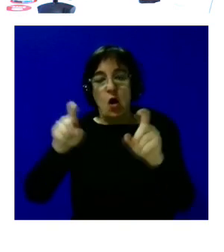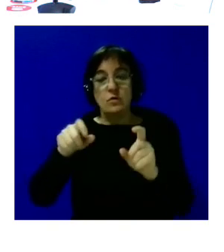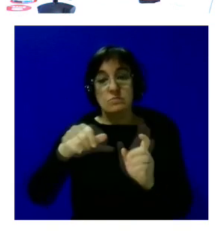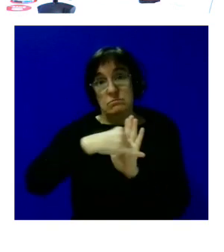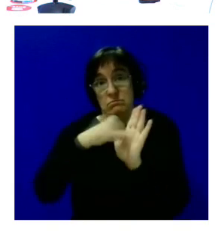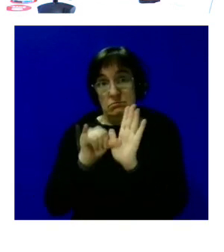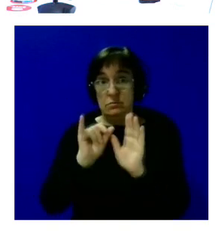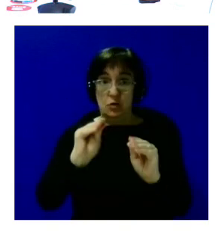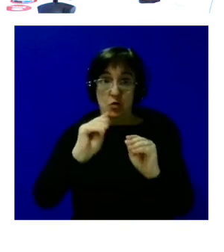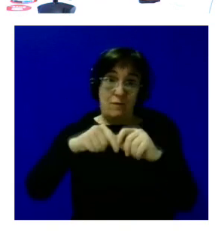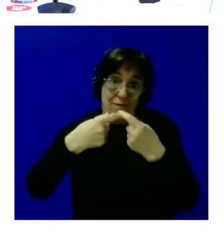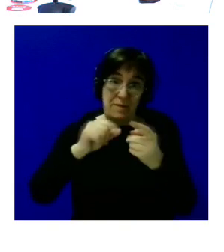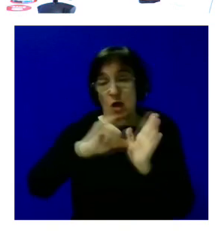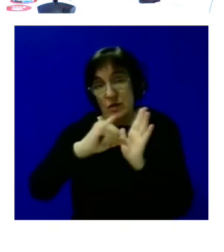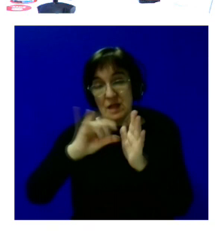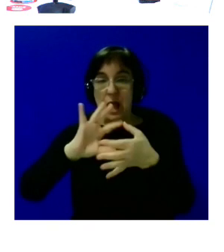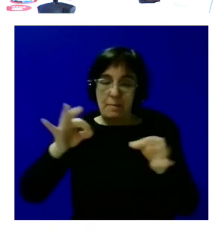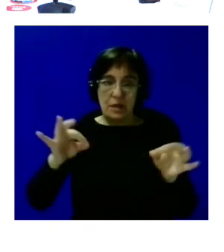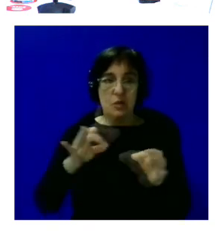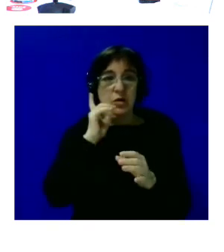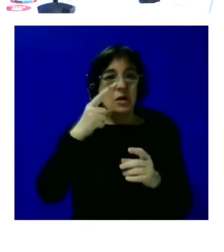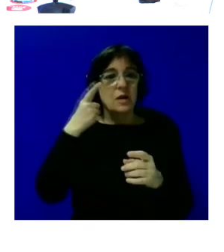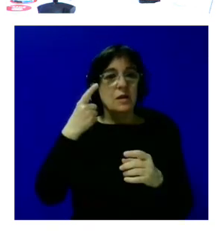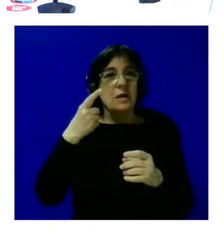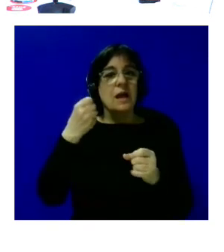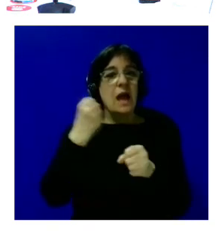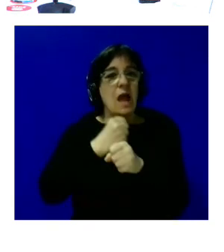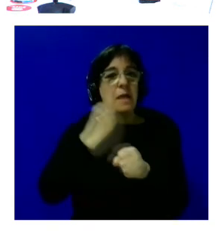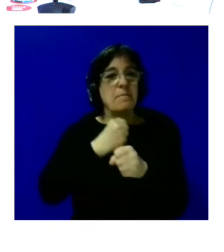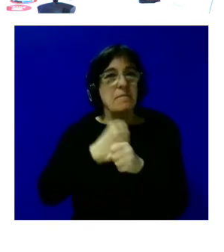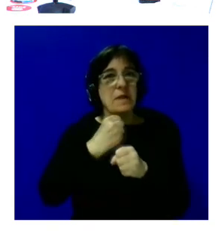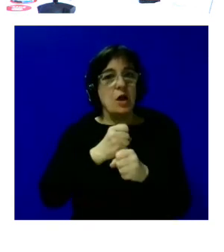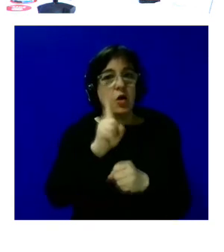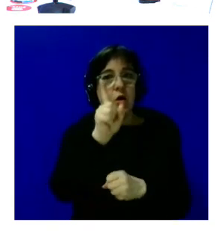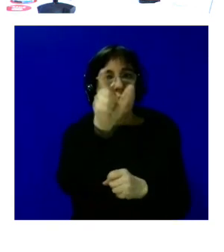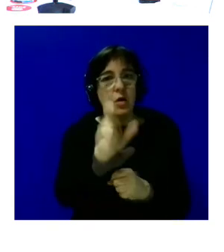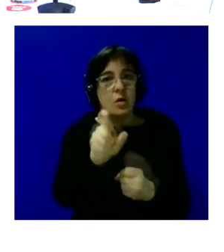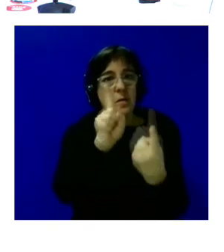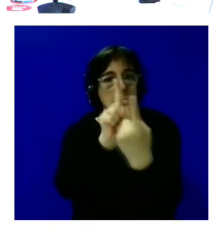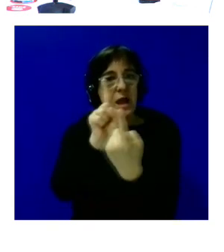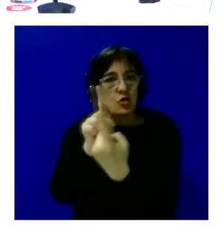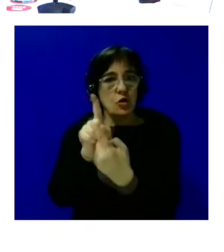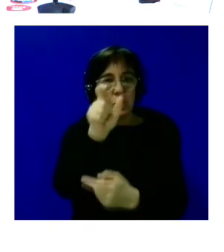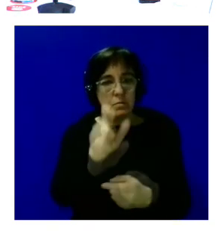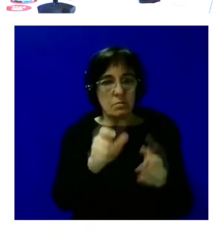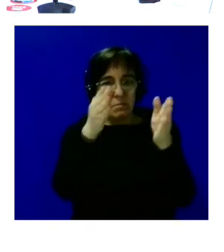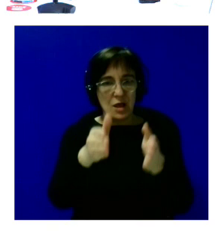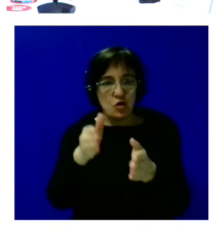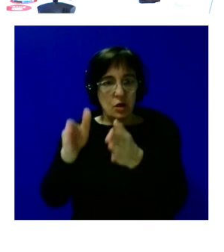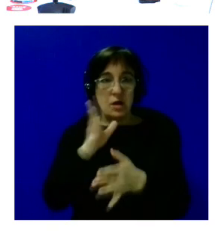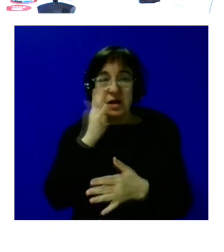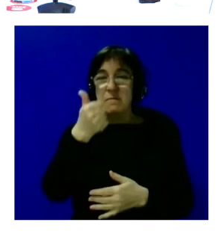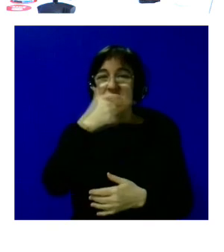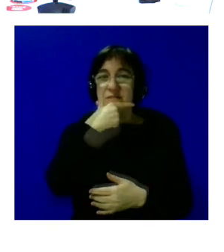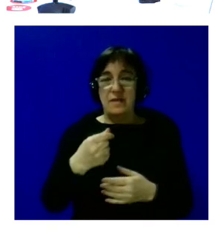una de las claves también del empleo personalizado es que te dice que es mucho más fácil que una persona